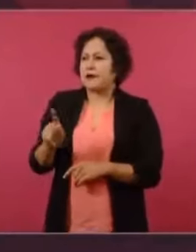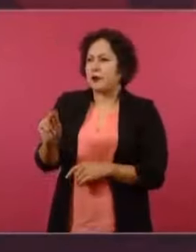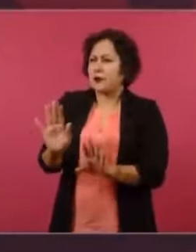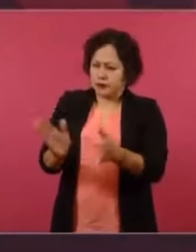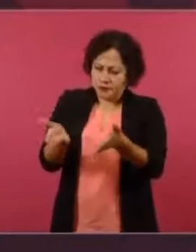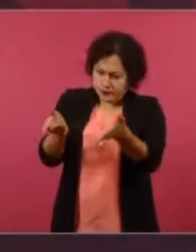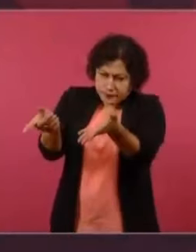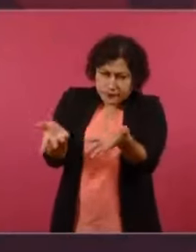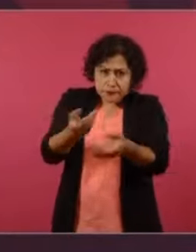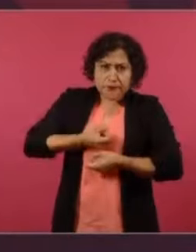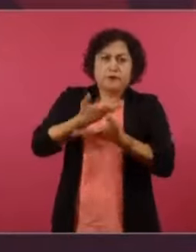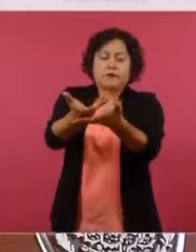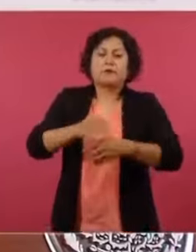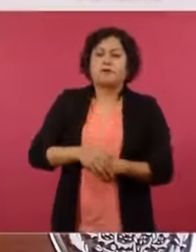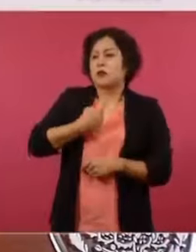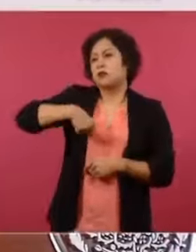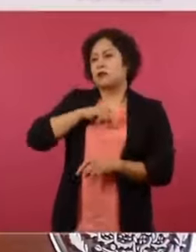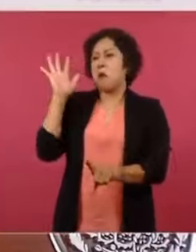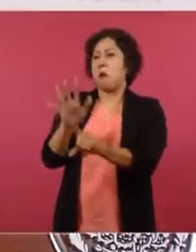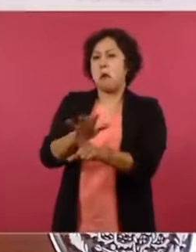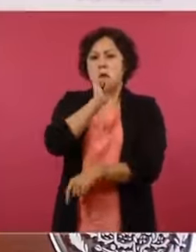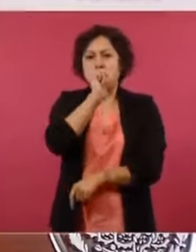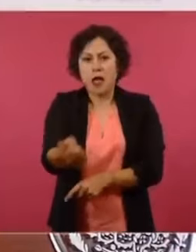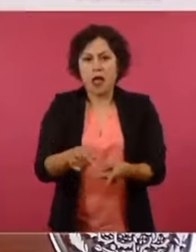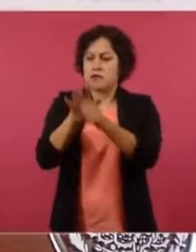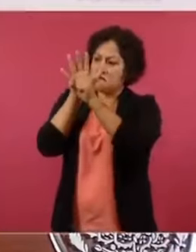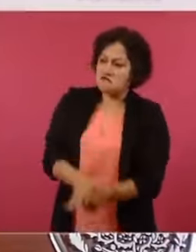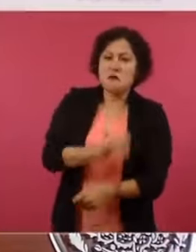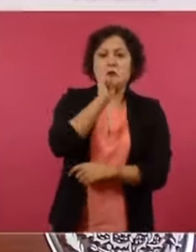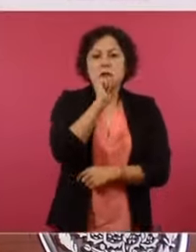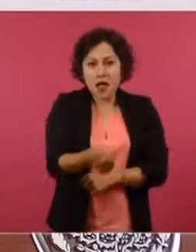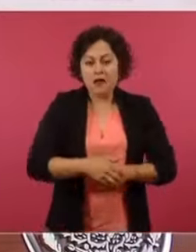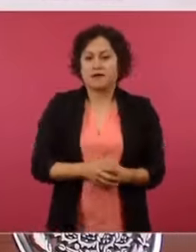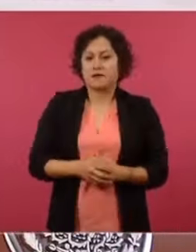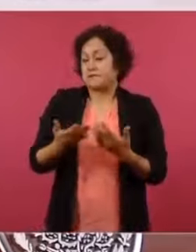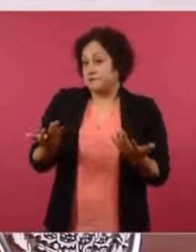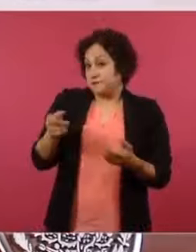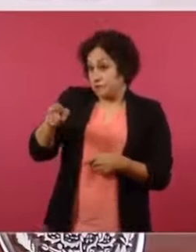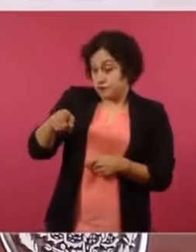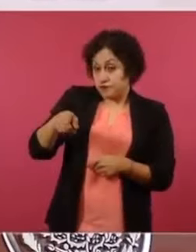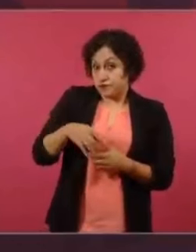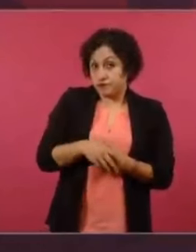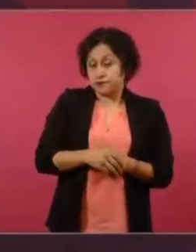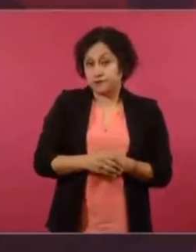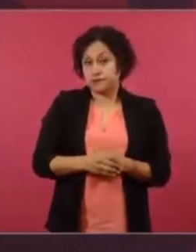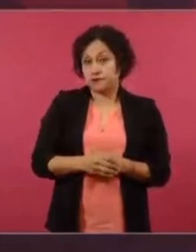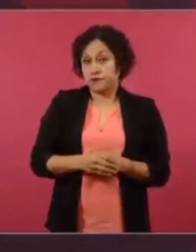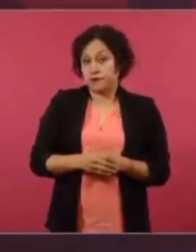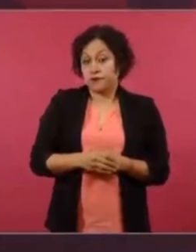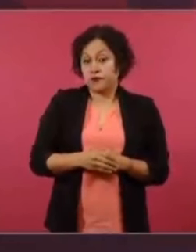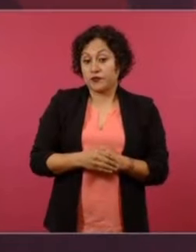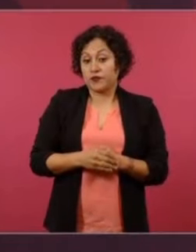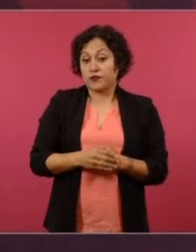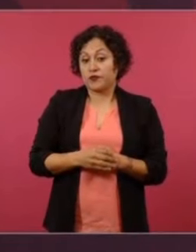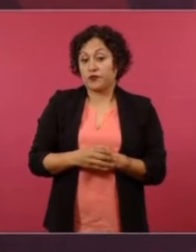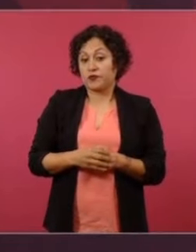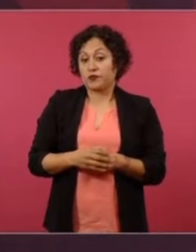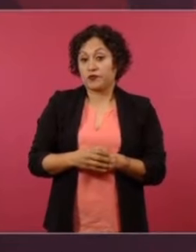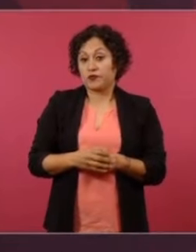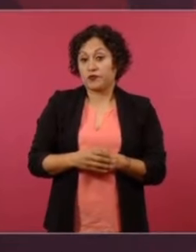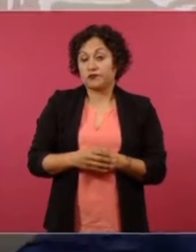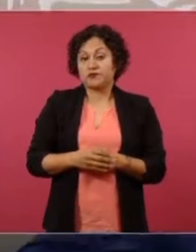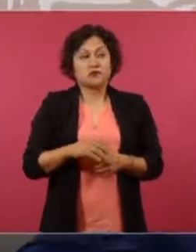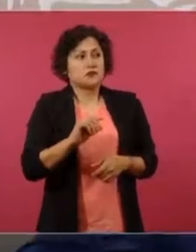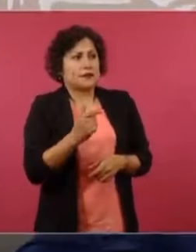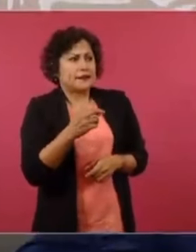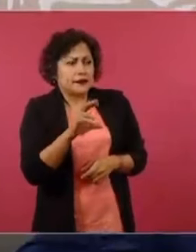Nada más por libertad de expresión, no hemos perseguido a nadie, no hemos censurado a nadie. Esto que está diciendo, por sí, es el tema. De Gini,